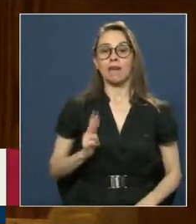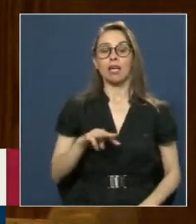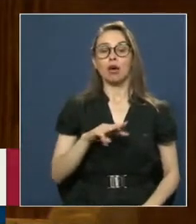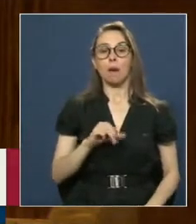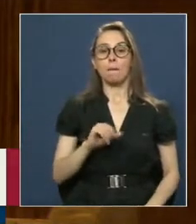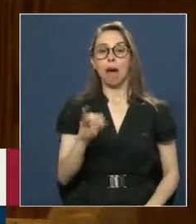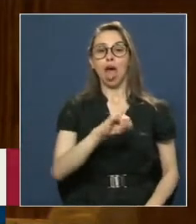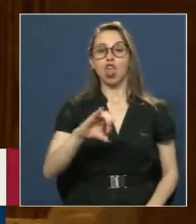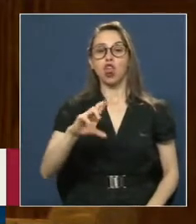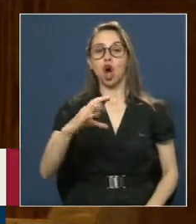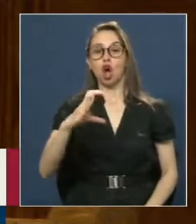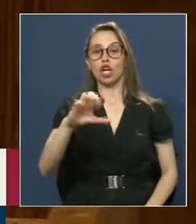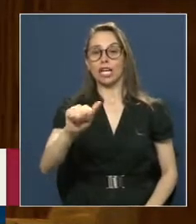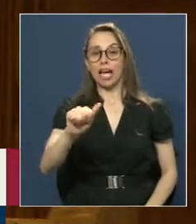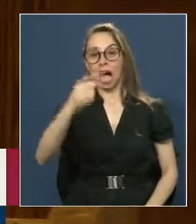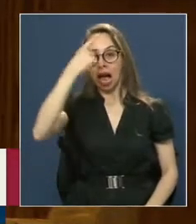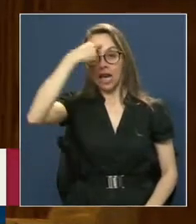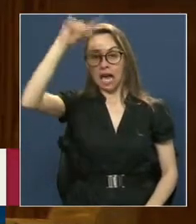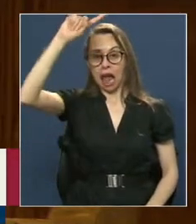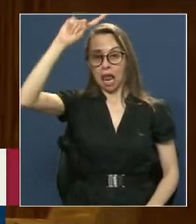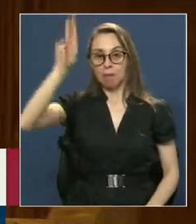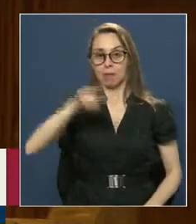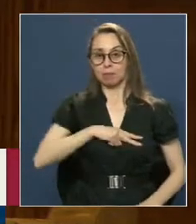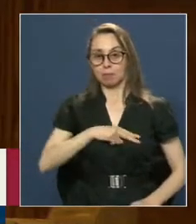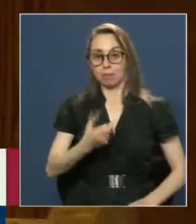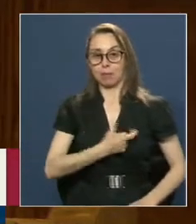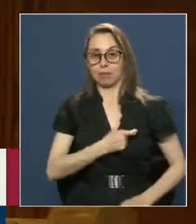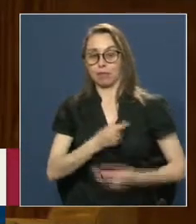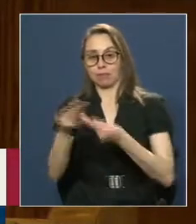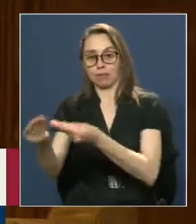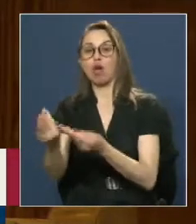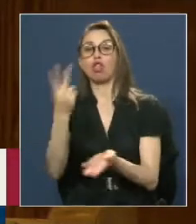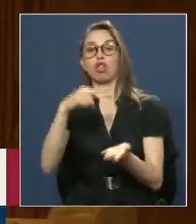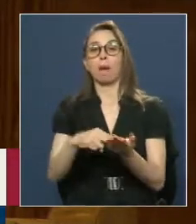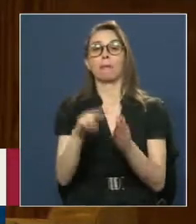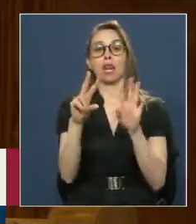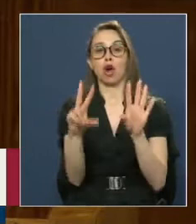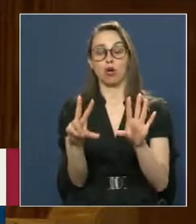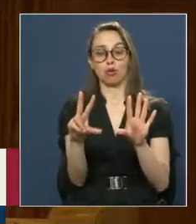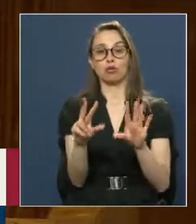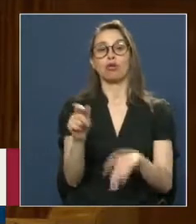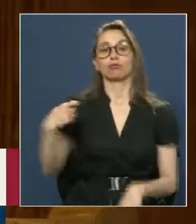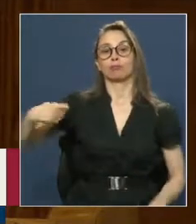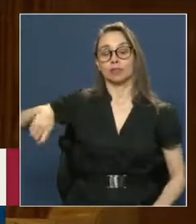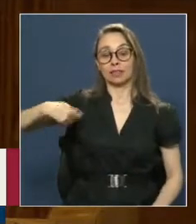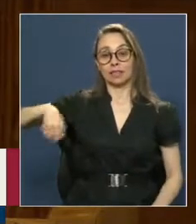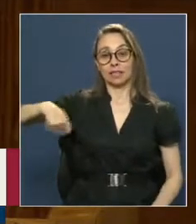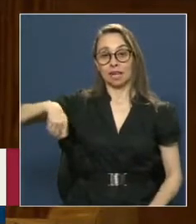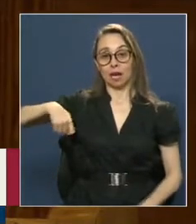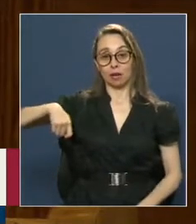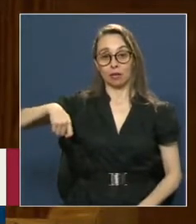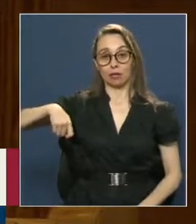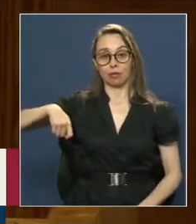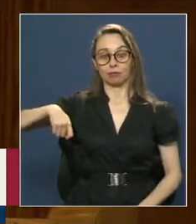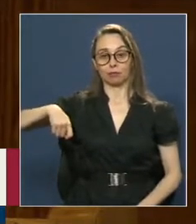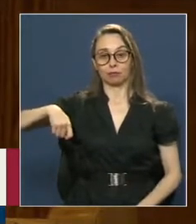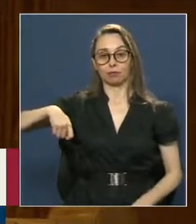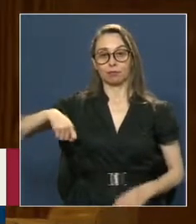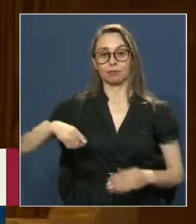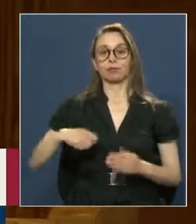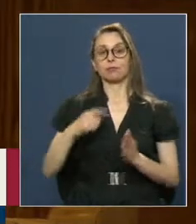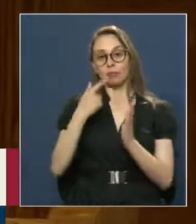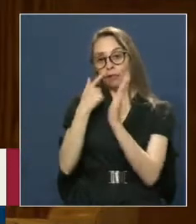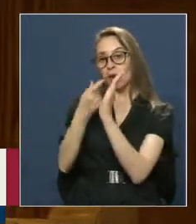en Calama El año 2008 El Senado le entregó un